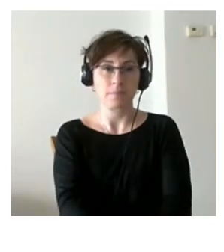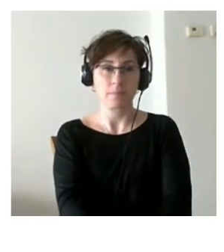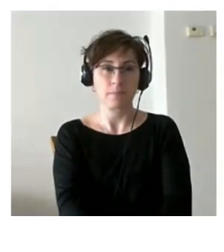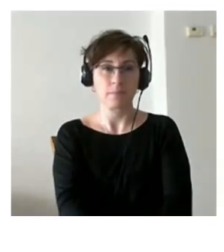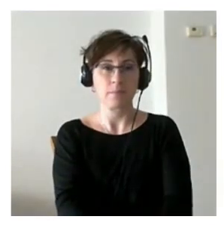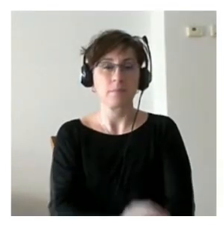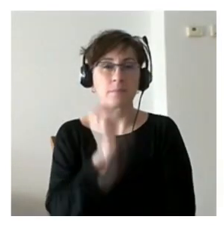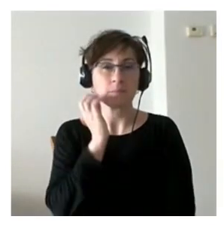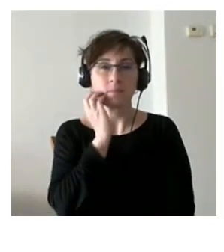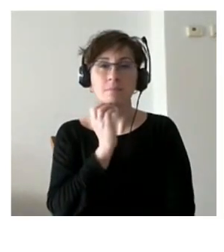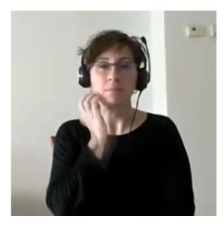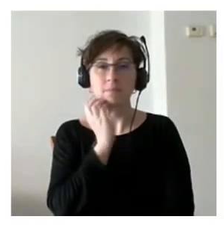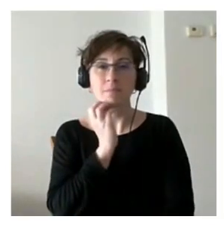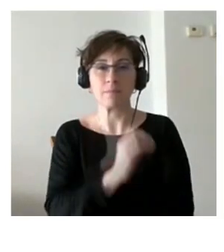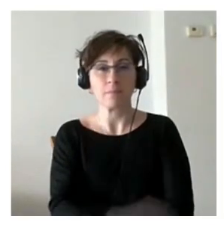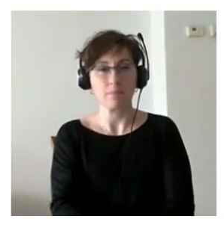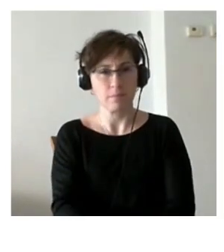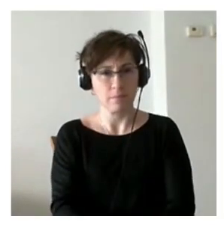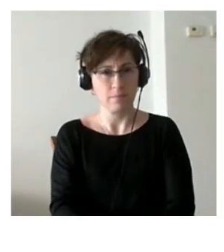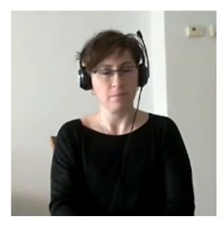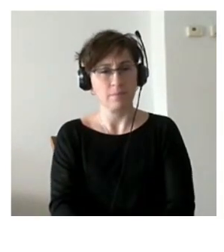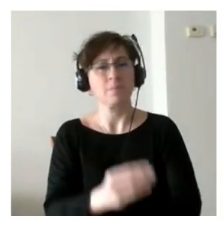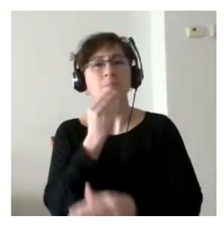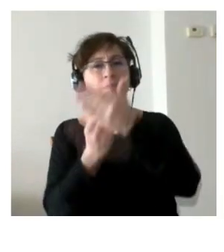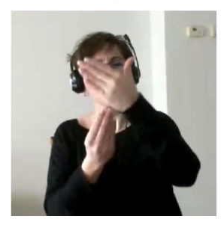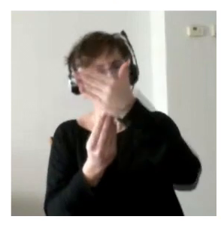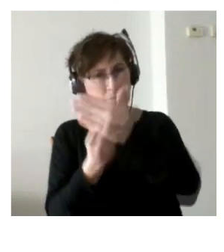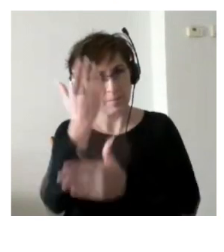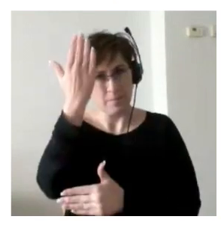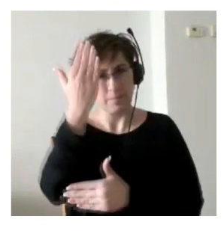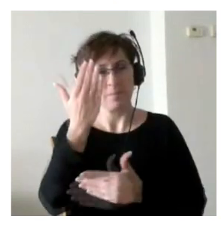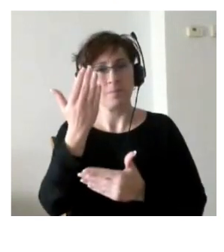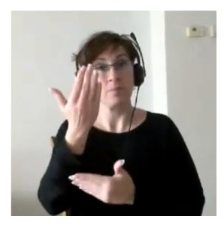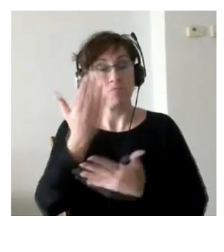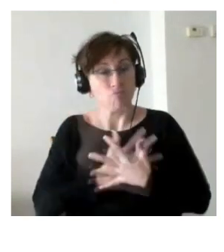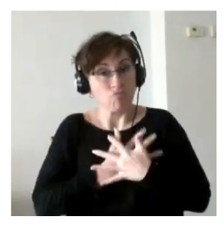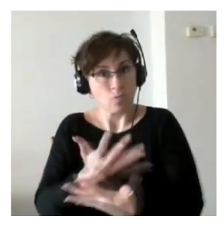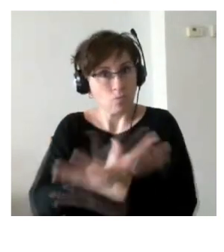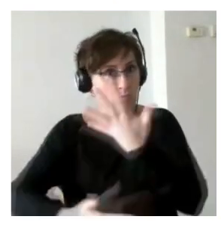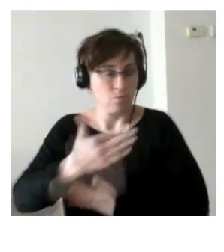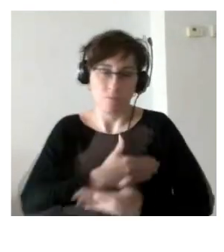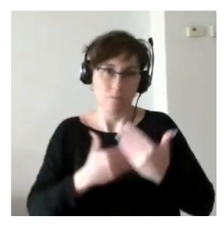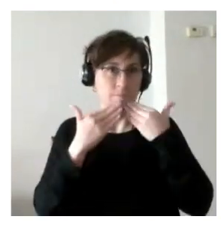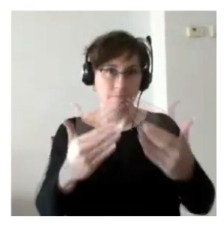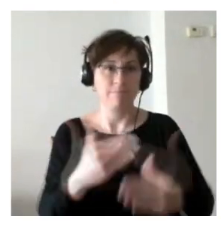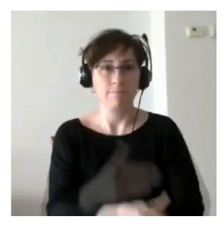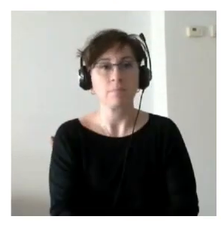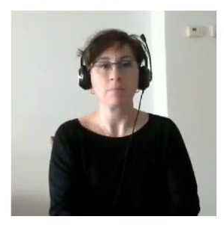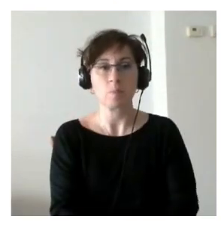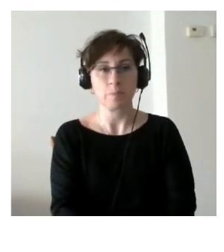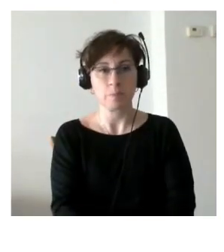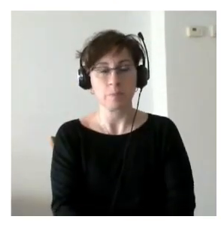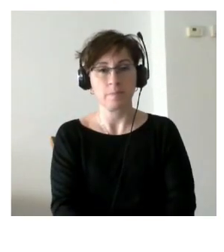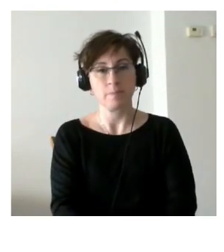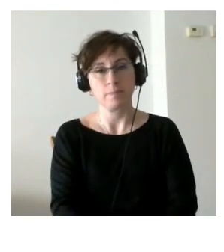hola buenos días quiero agradecerte nuevamente tu disposición siempre de colaborar con nosotros y con